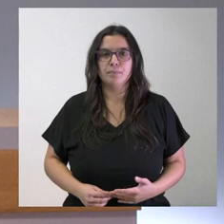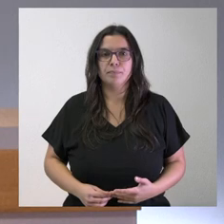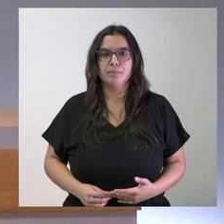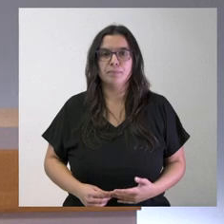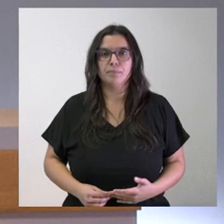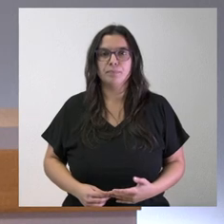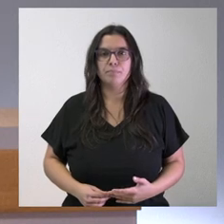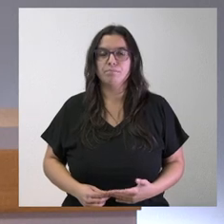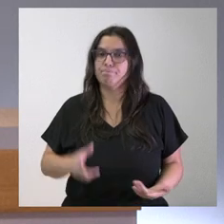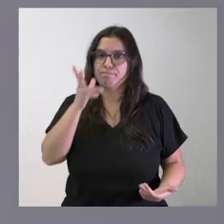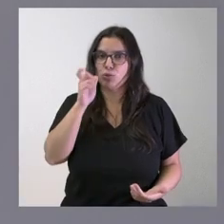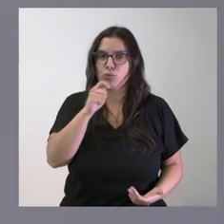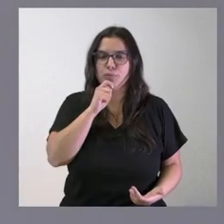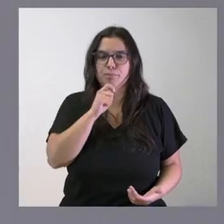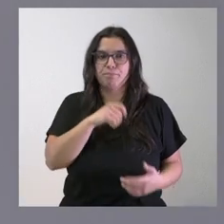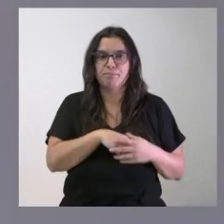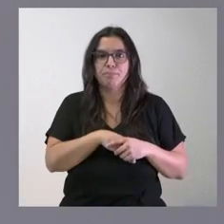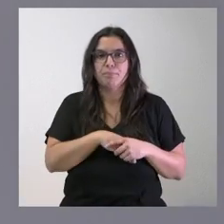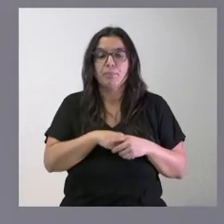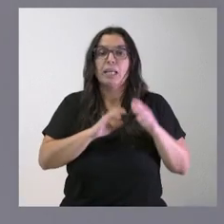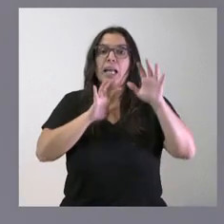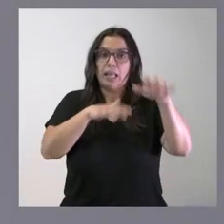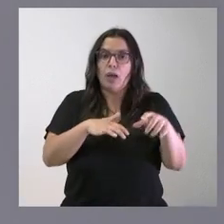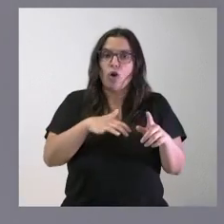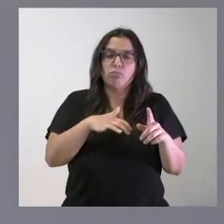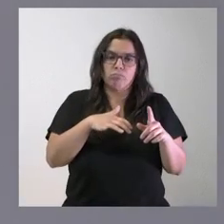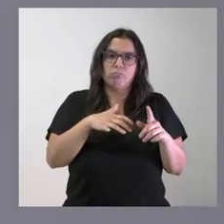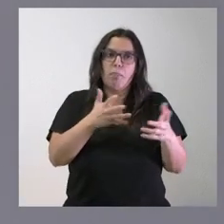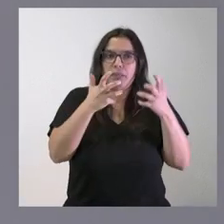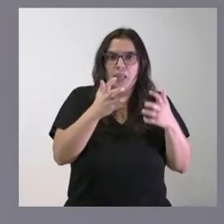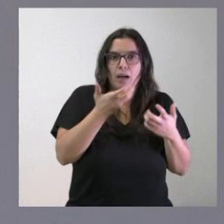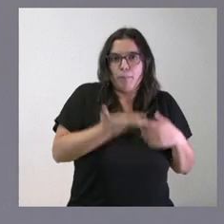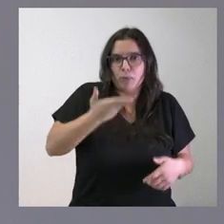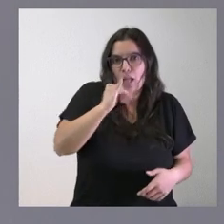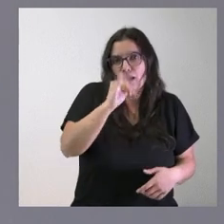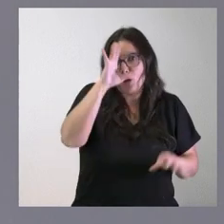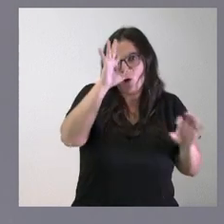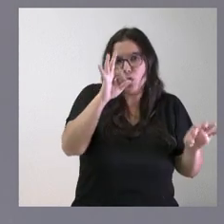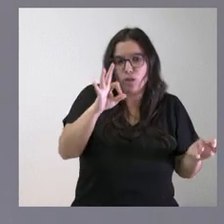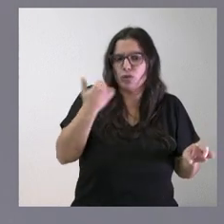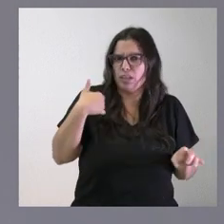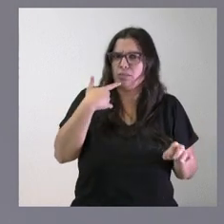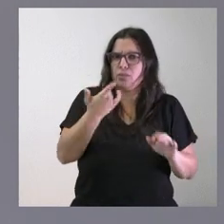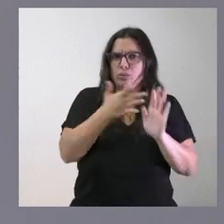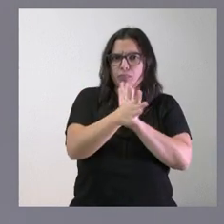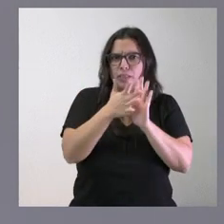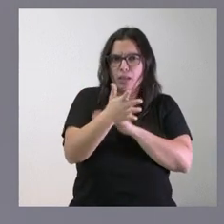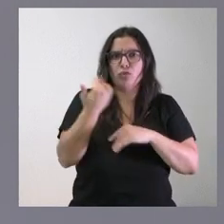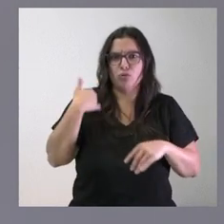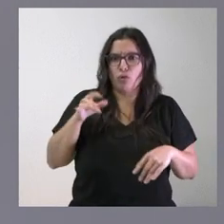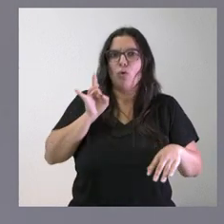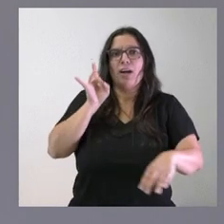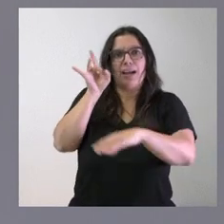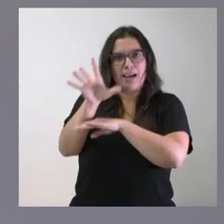pues León tiene evidentemente algunas ventajas muy importantes sin lugar a dudas y lo hemos manifestado alguna vez y yo he enviado una carta